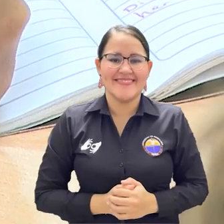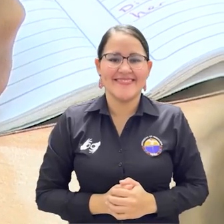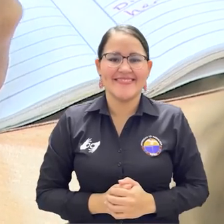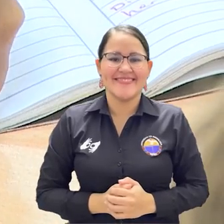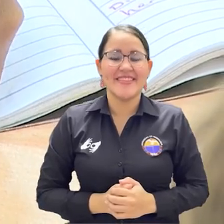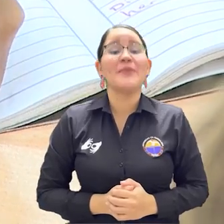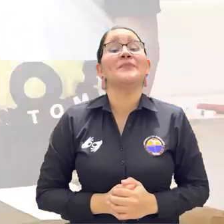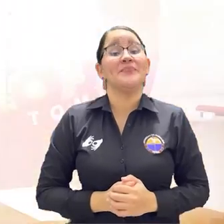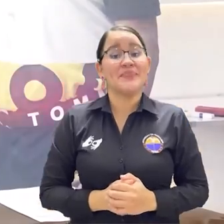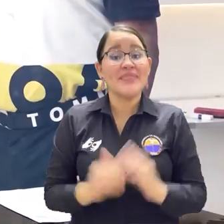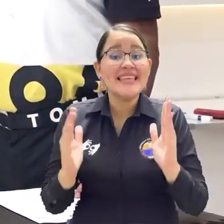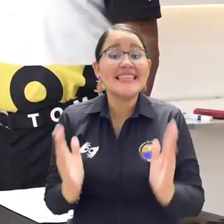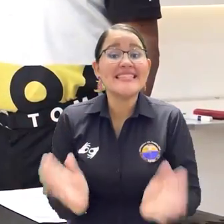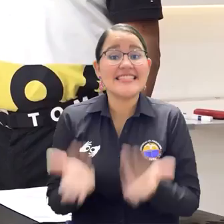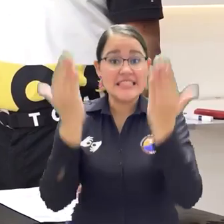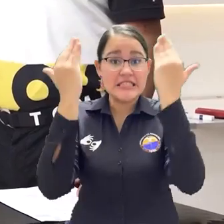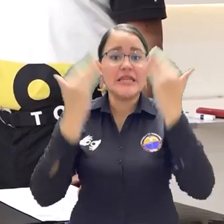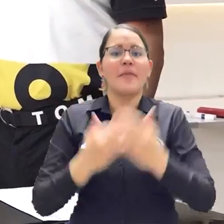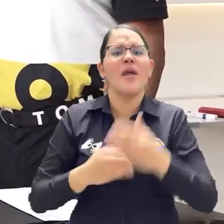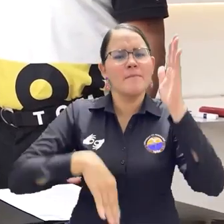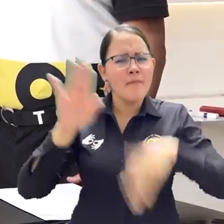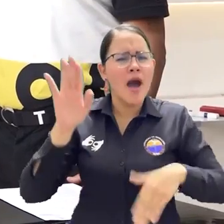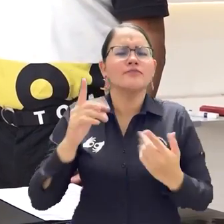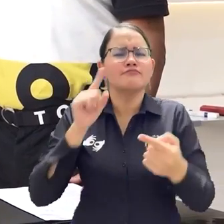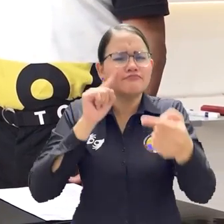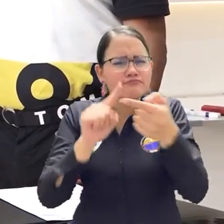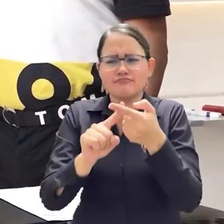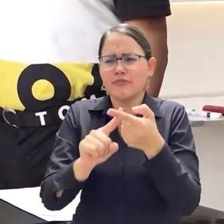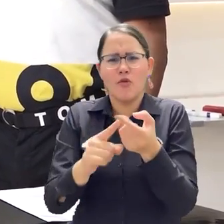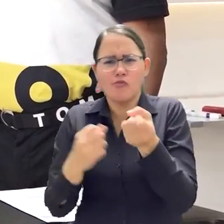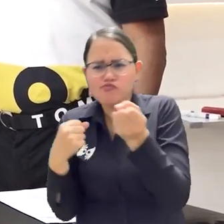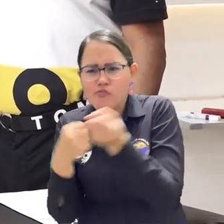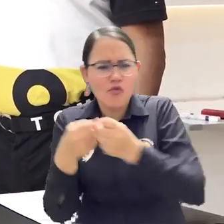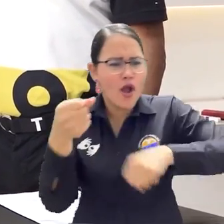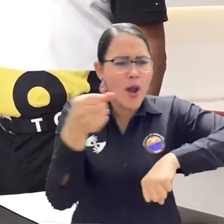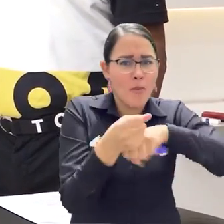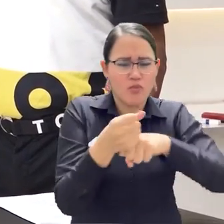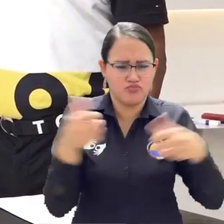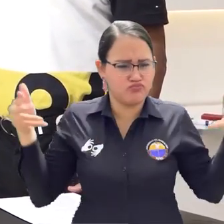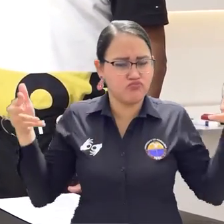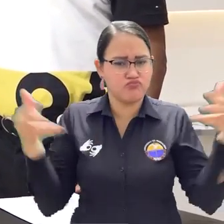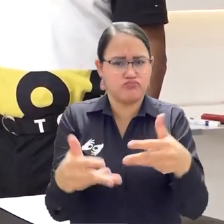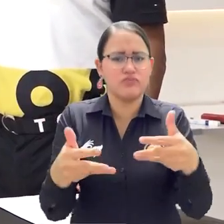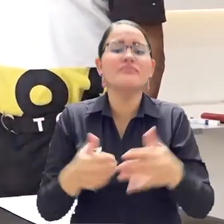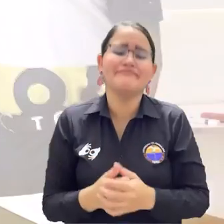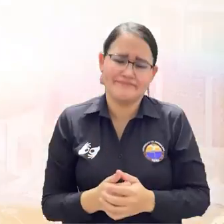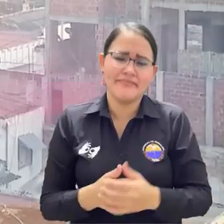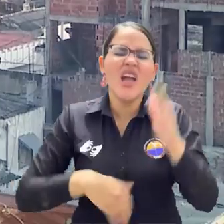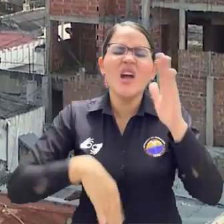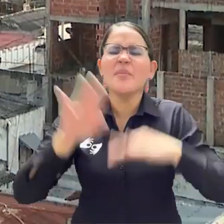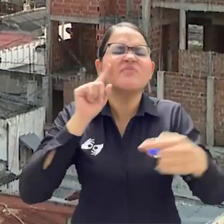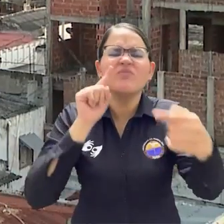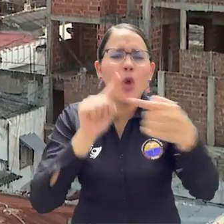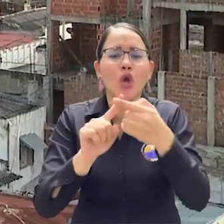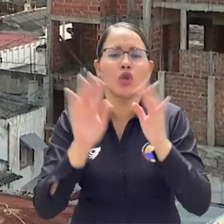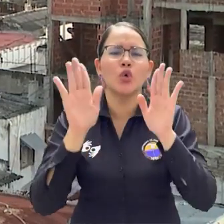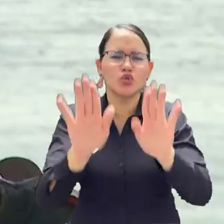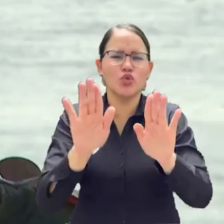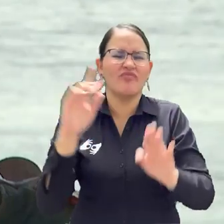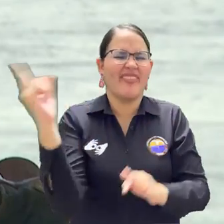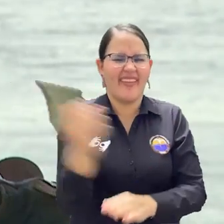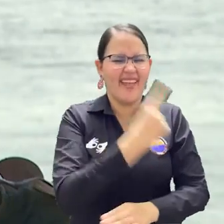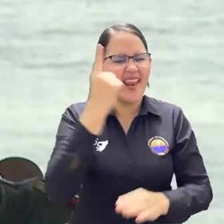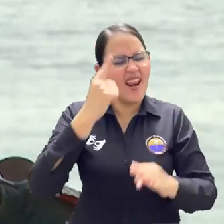Música La iniciativa formaliza una colaboración mutua integrada por líneas estratégicas que aportan al